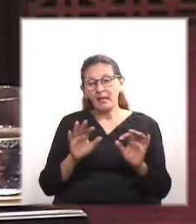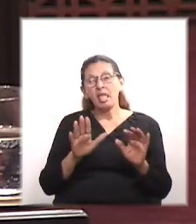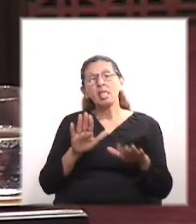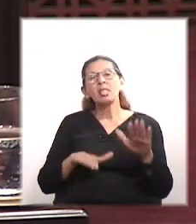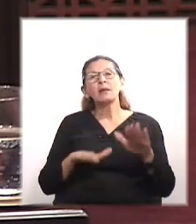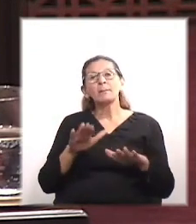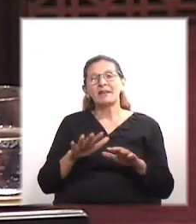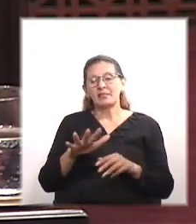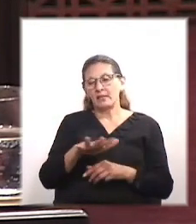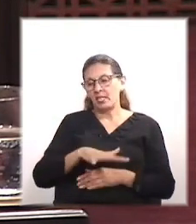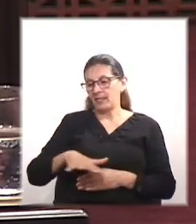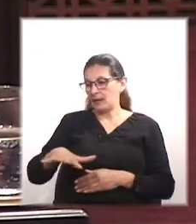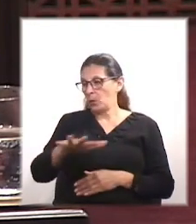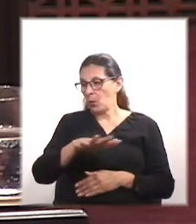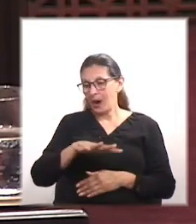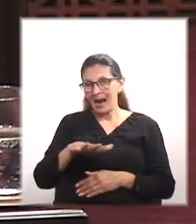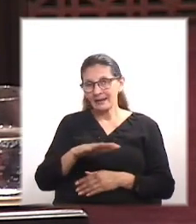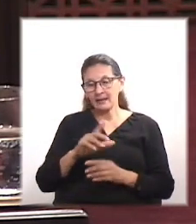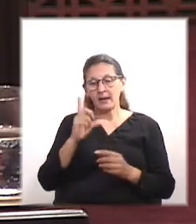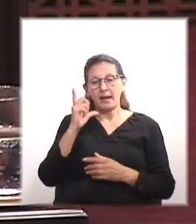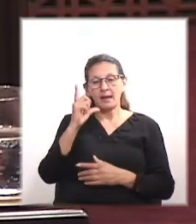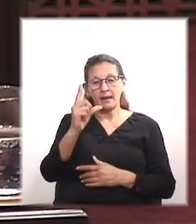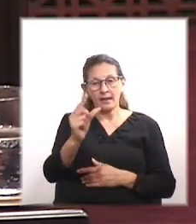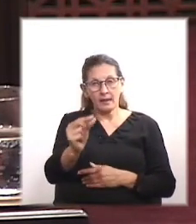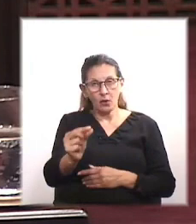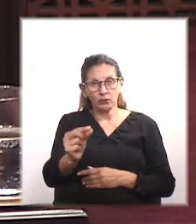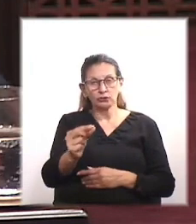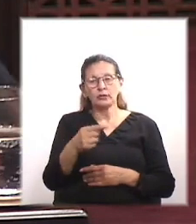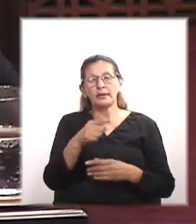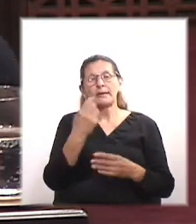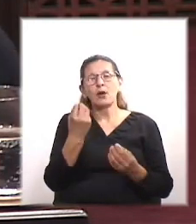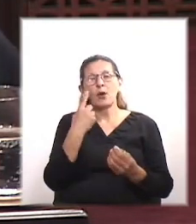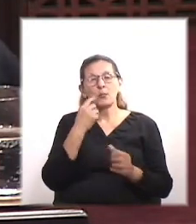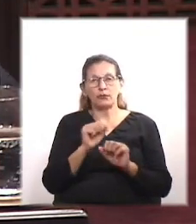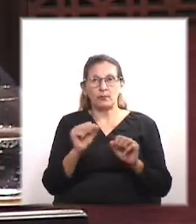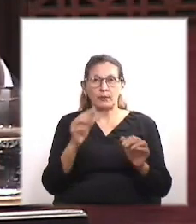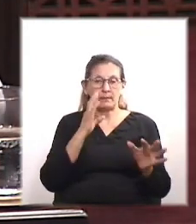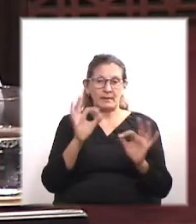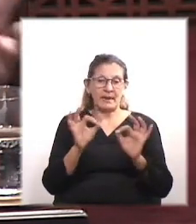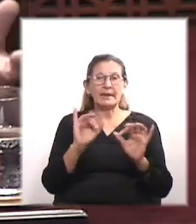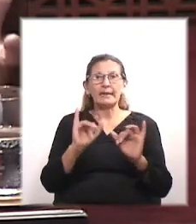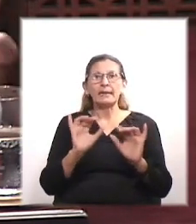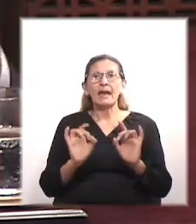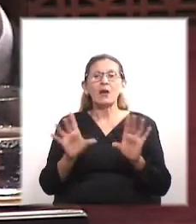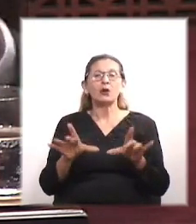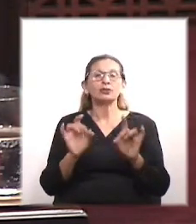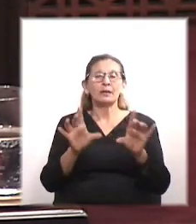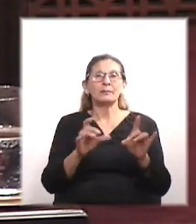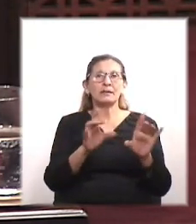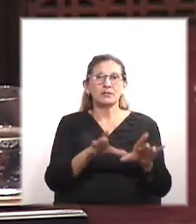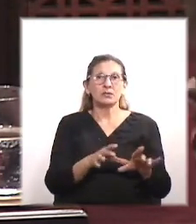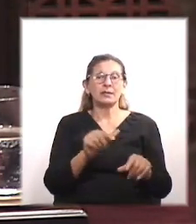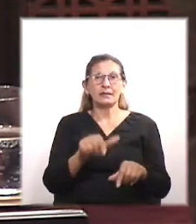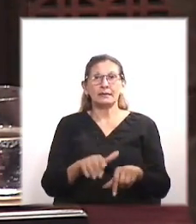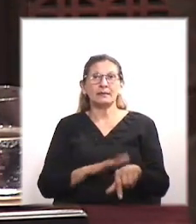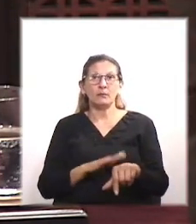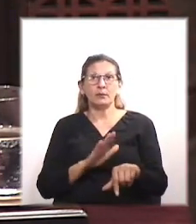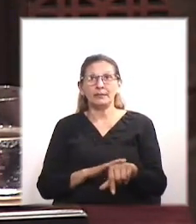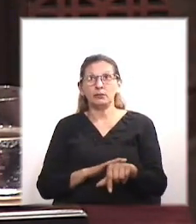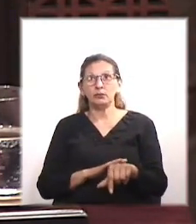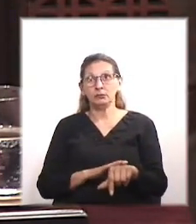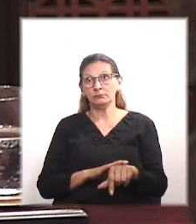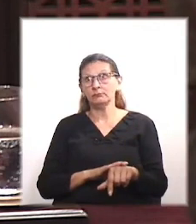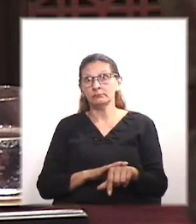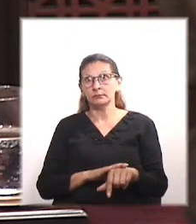del lugar, el espacio, la distancia, es como lo podemos medir. Y con la contaminación que hay en el momento. Porque en este momento justamente